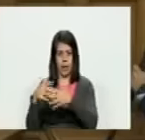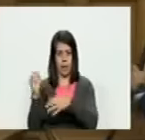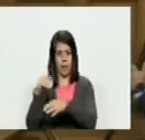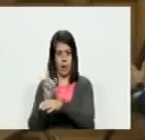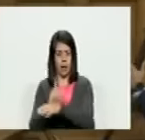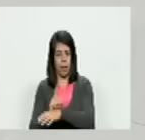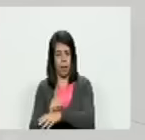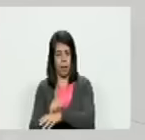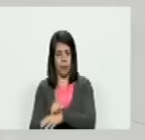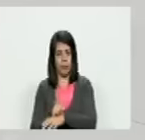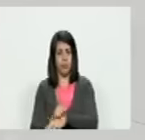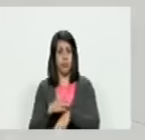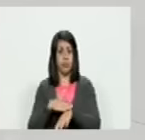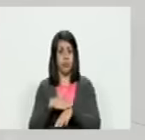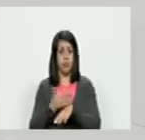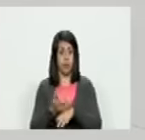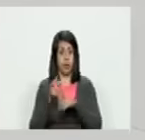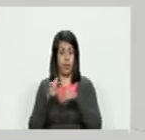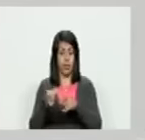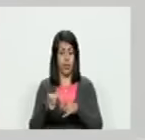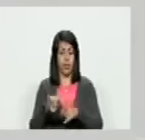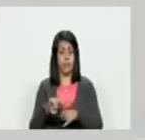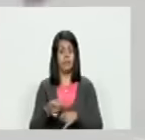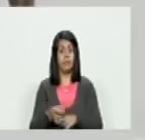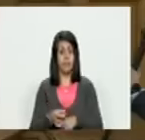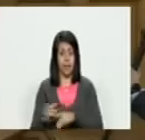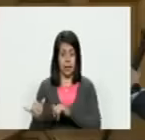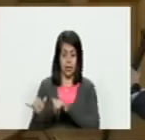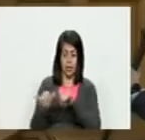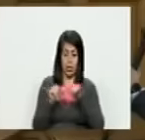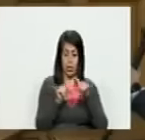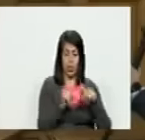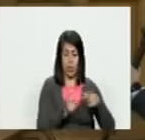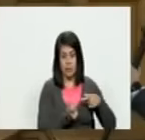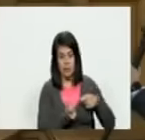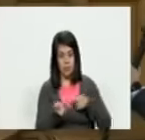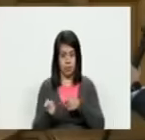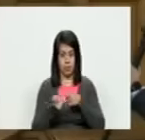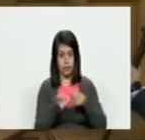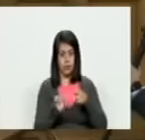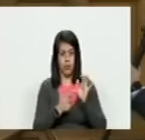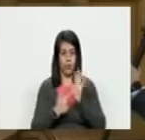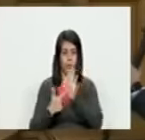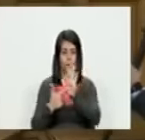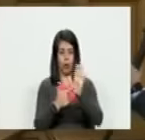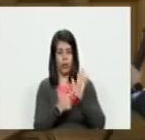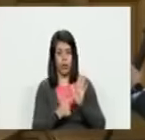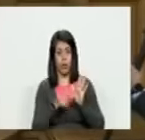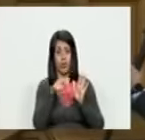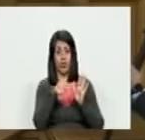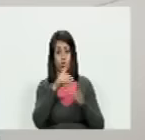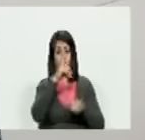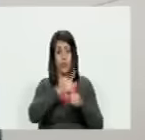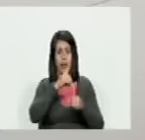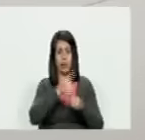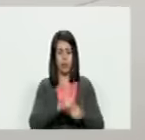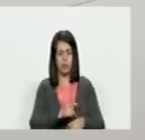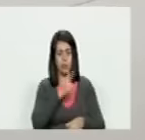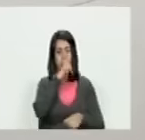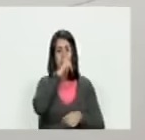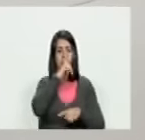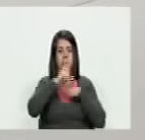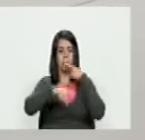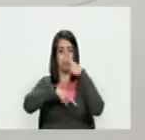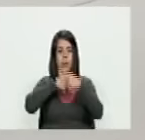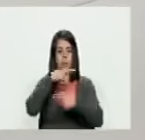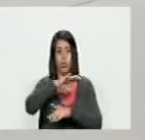y esa fue la razón por la que simultáneamente con el ataque publicaron esta barbaridad y después todo el